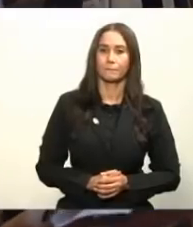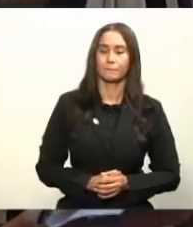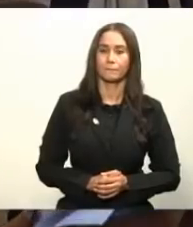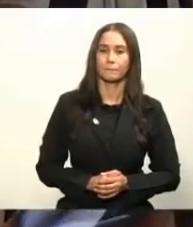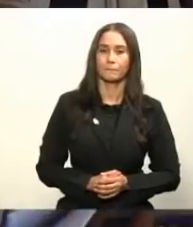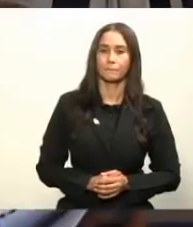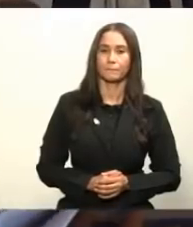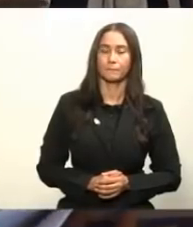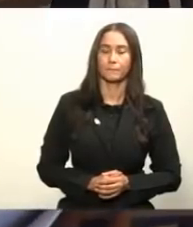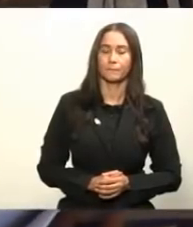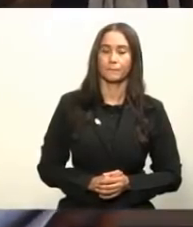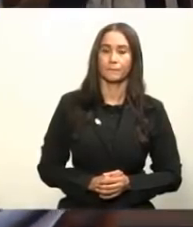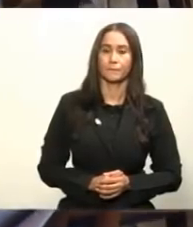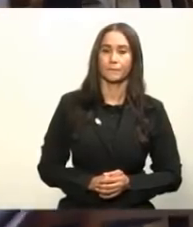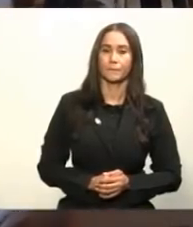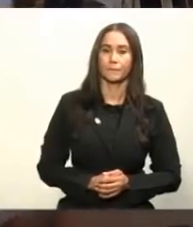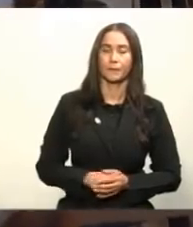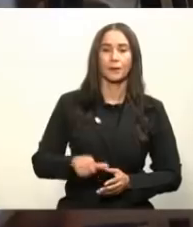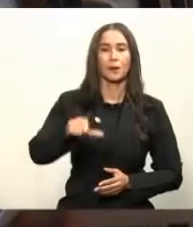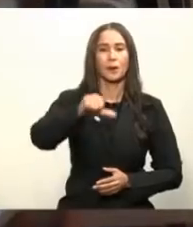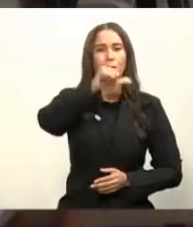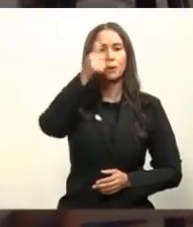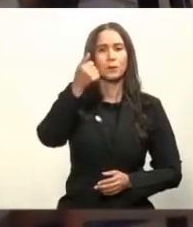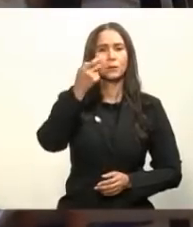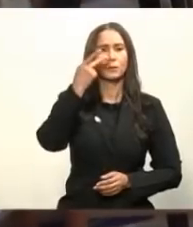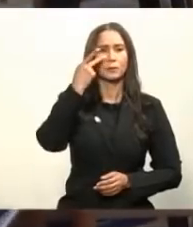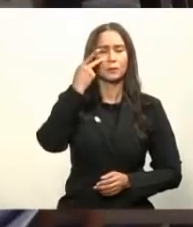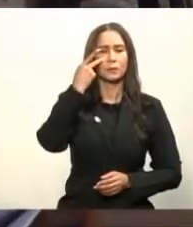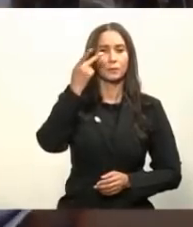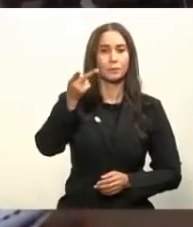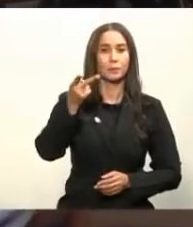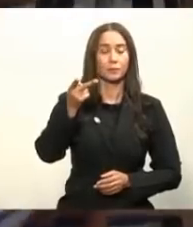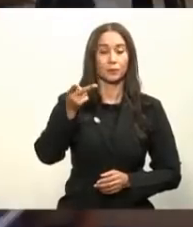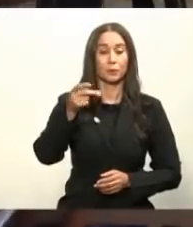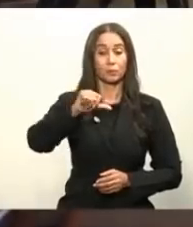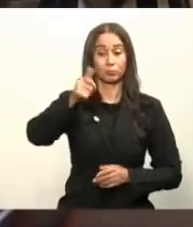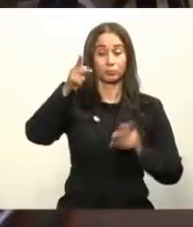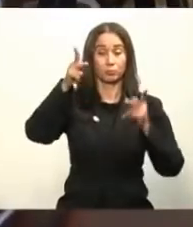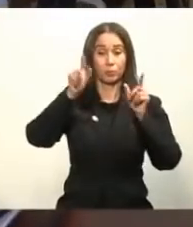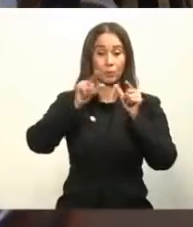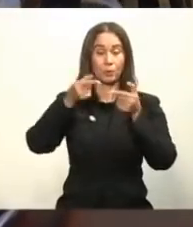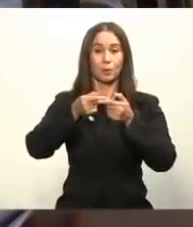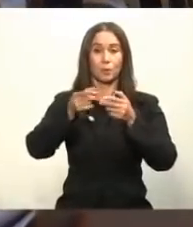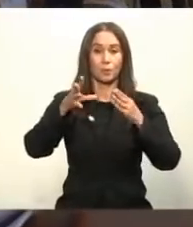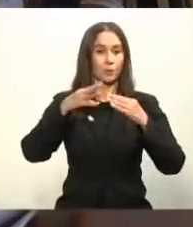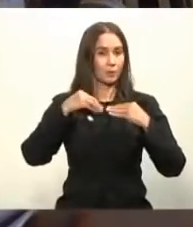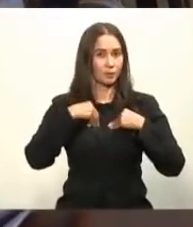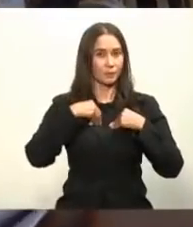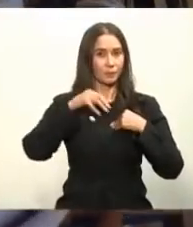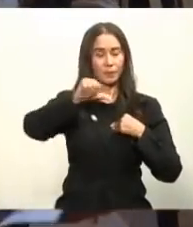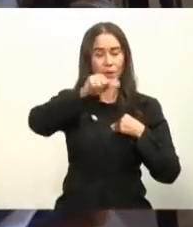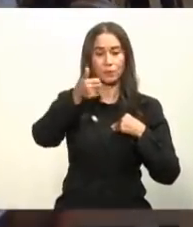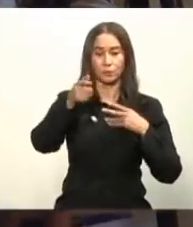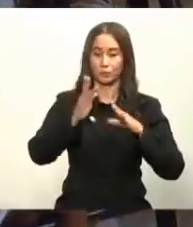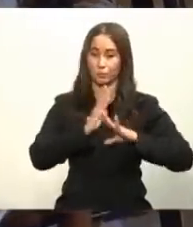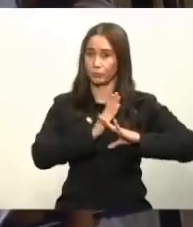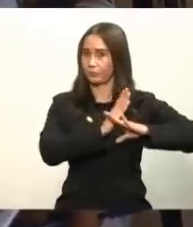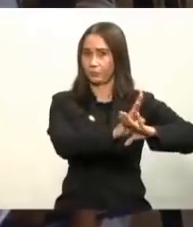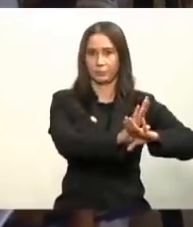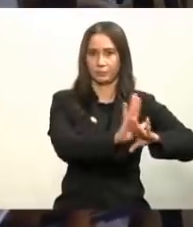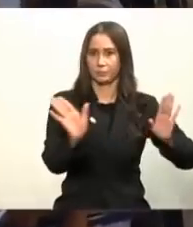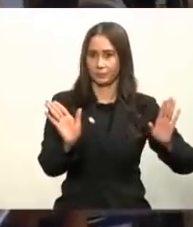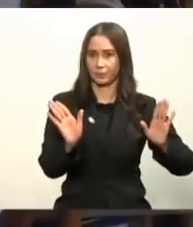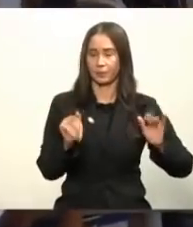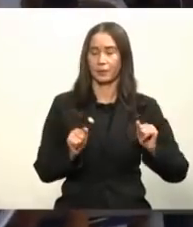no sé si ustedes han medido también el nivel de rechazo o aceptación porque aunque todo mundo quiere que llegue la vacuna hay también